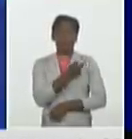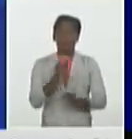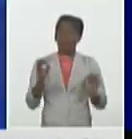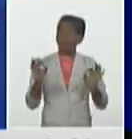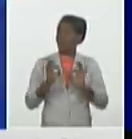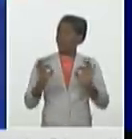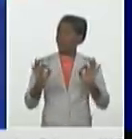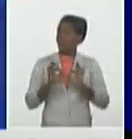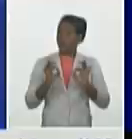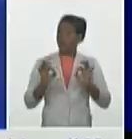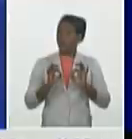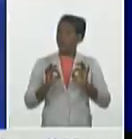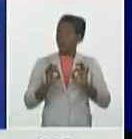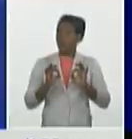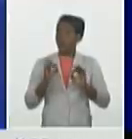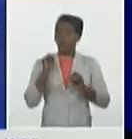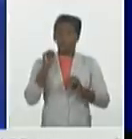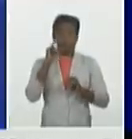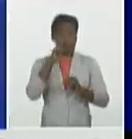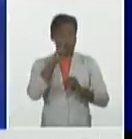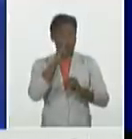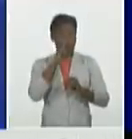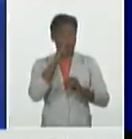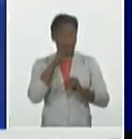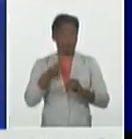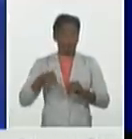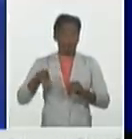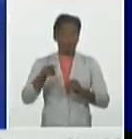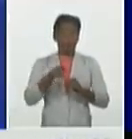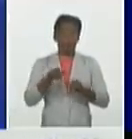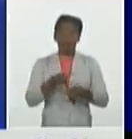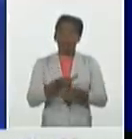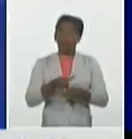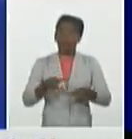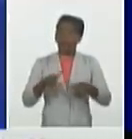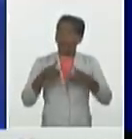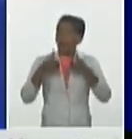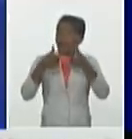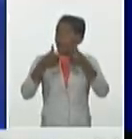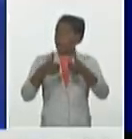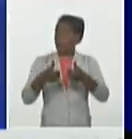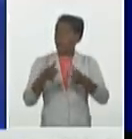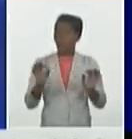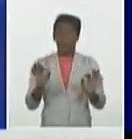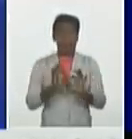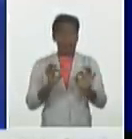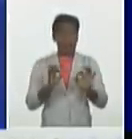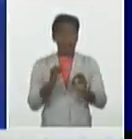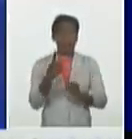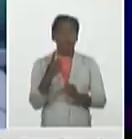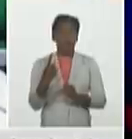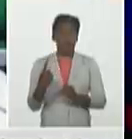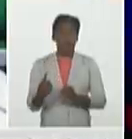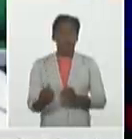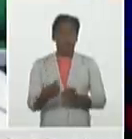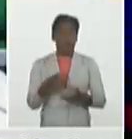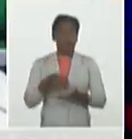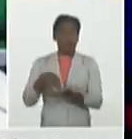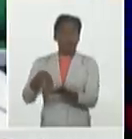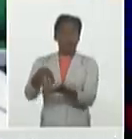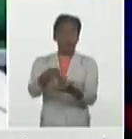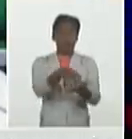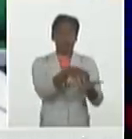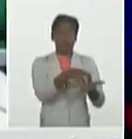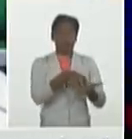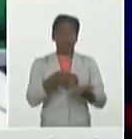que tenga un efecto sobre la incidencia y sobre la letalidad. Lamentamos en